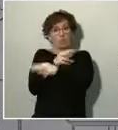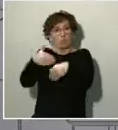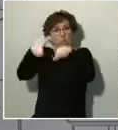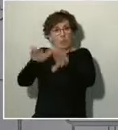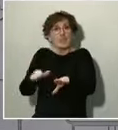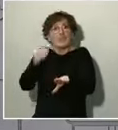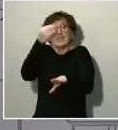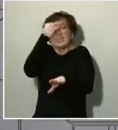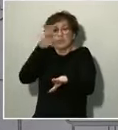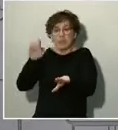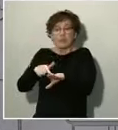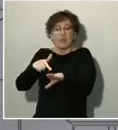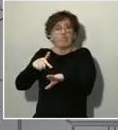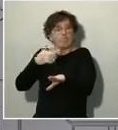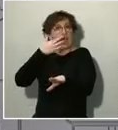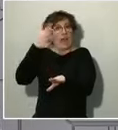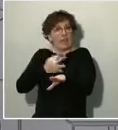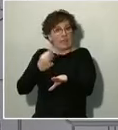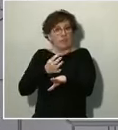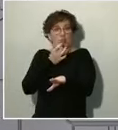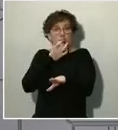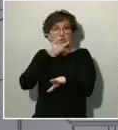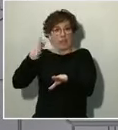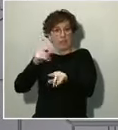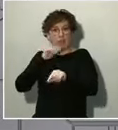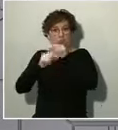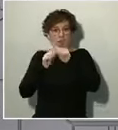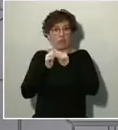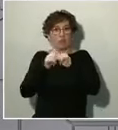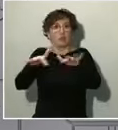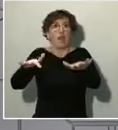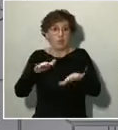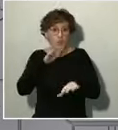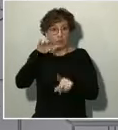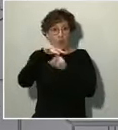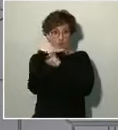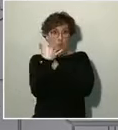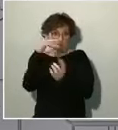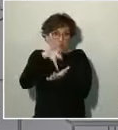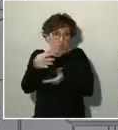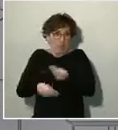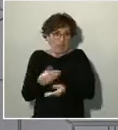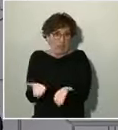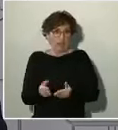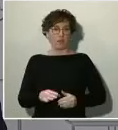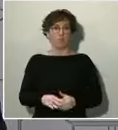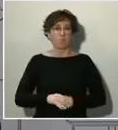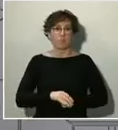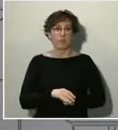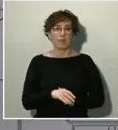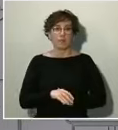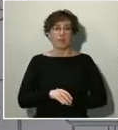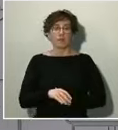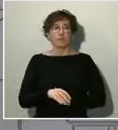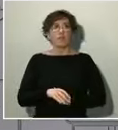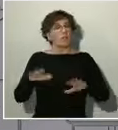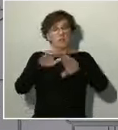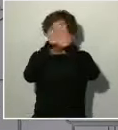contagio por las condiciones específicas en las que se esté desarrollando. Y, por último, se habilita